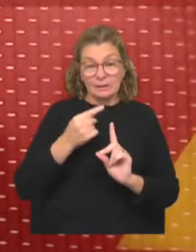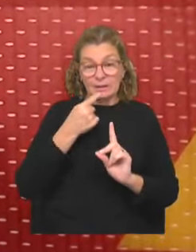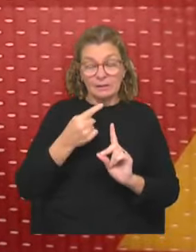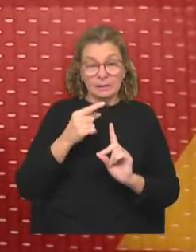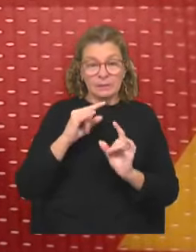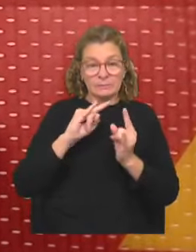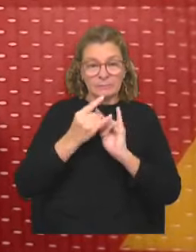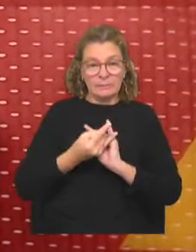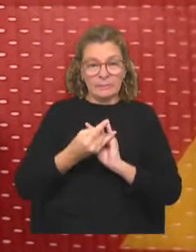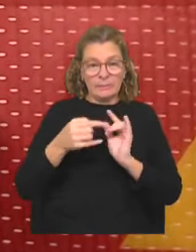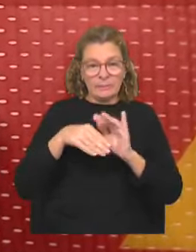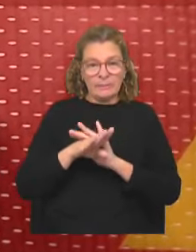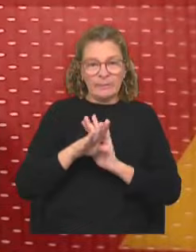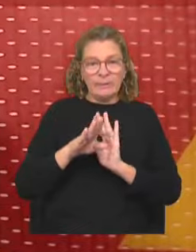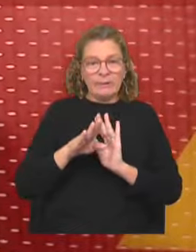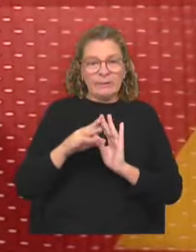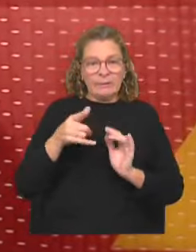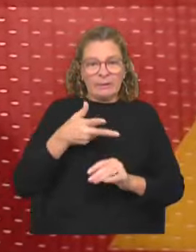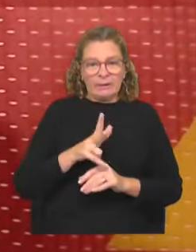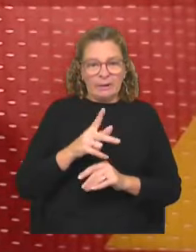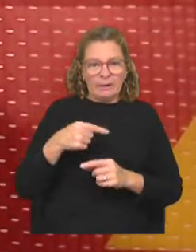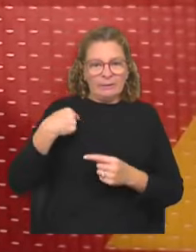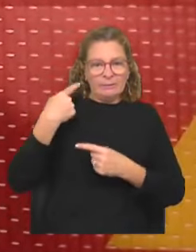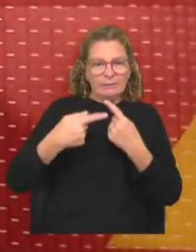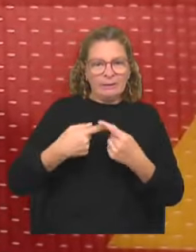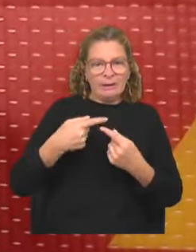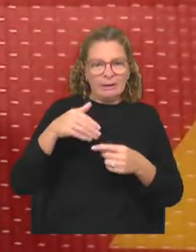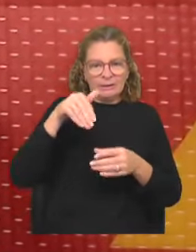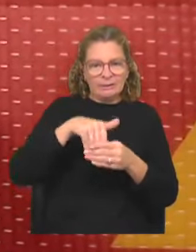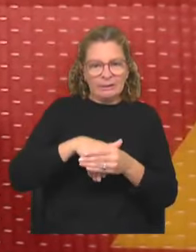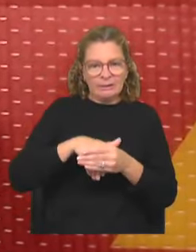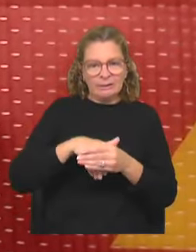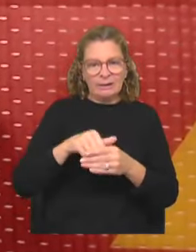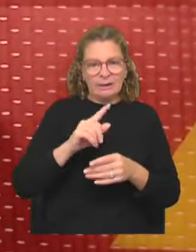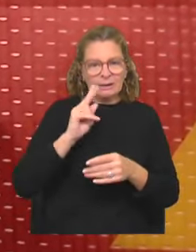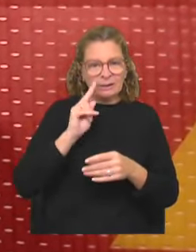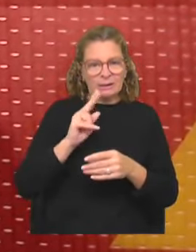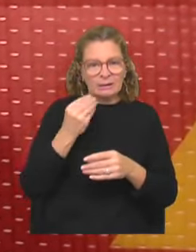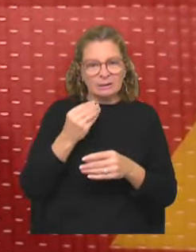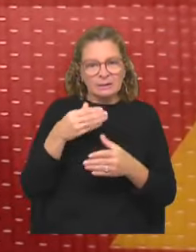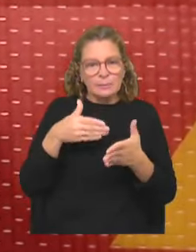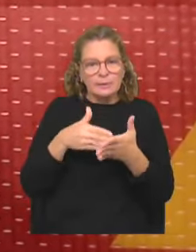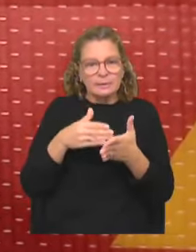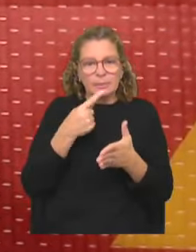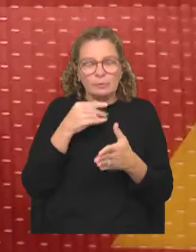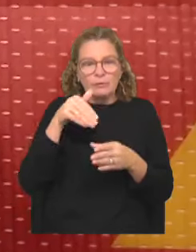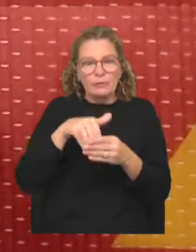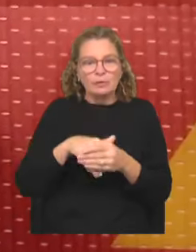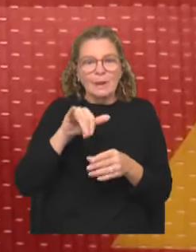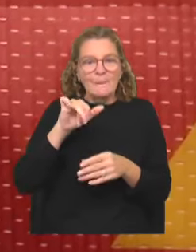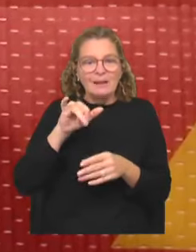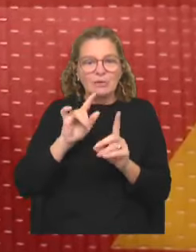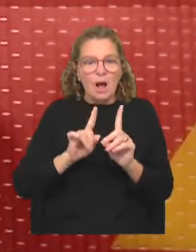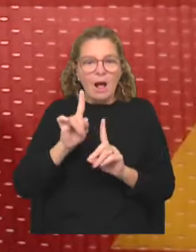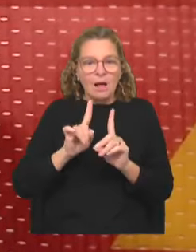Parlamento que dicen que entran en vigencia con una fecha retroactiva a la fecha de votación. No veo cuál sería el obstáculo de que se vote en mayo o